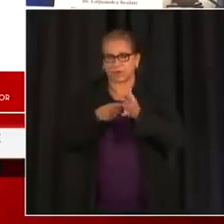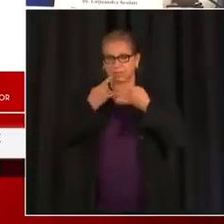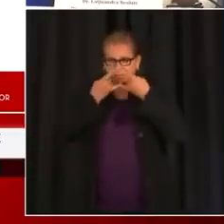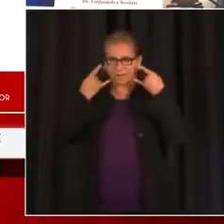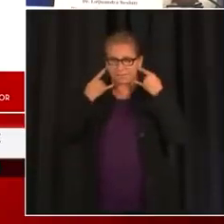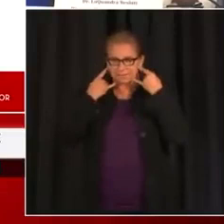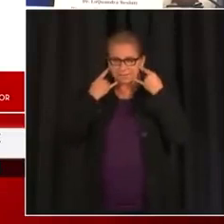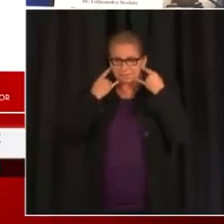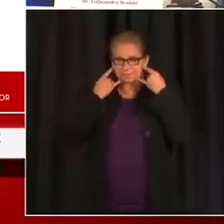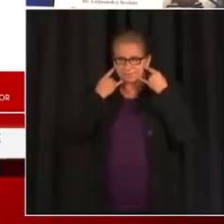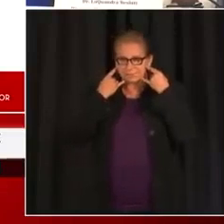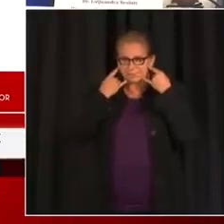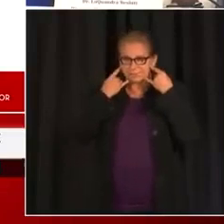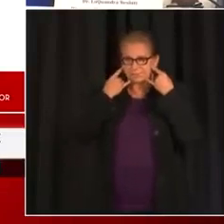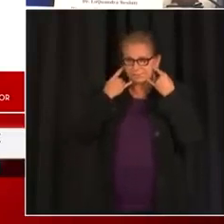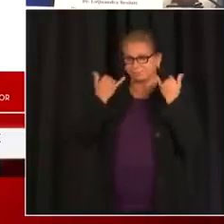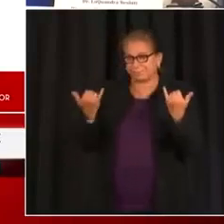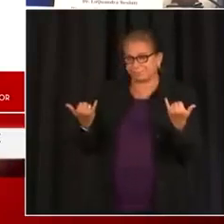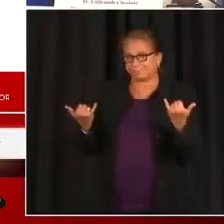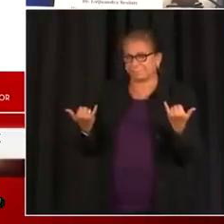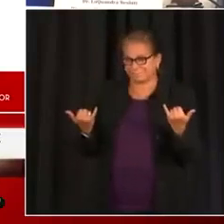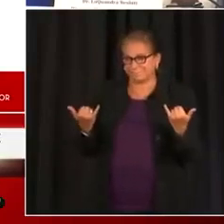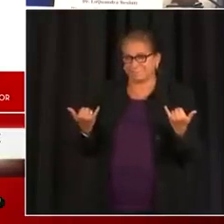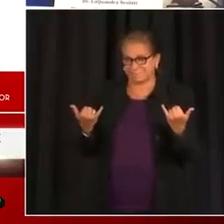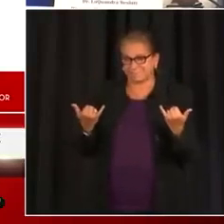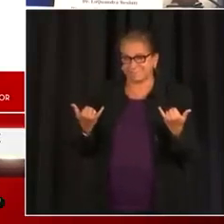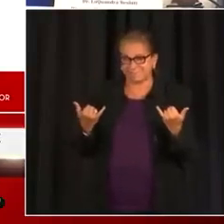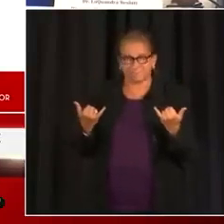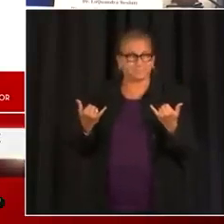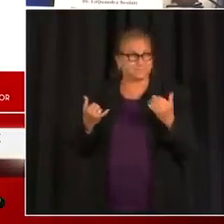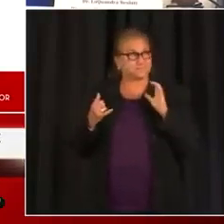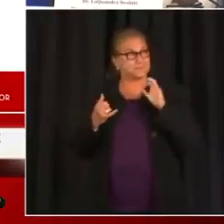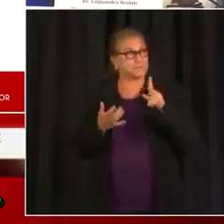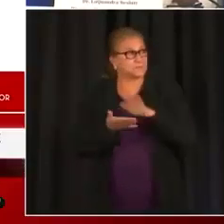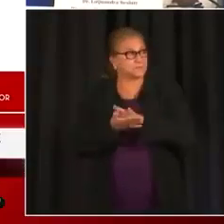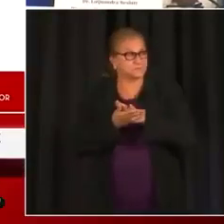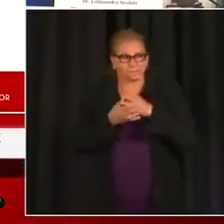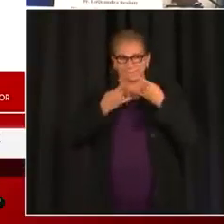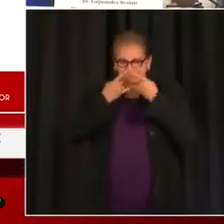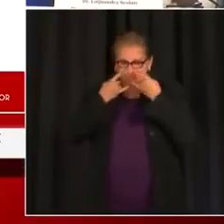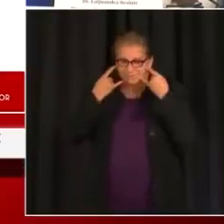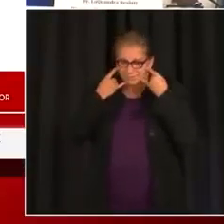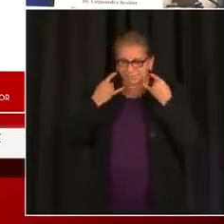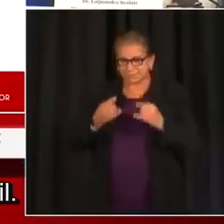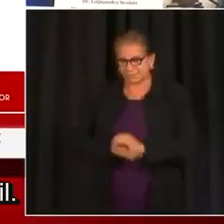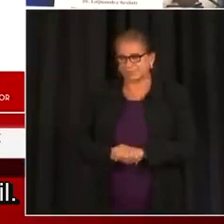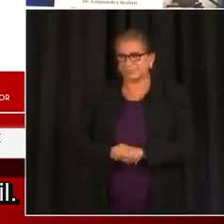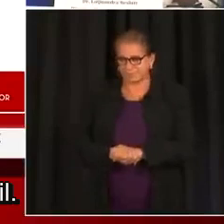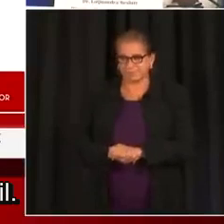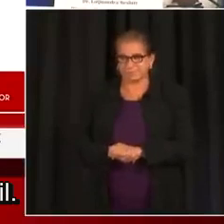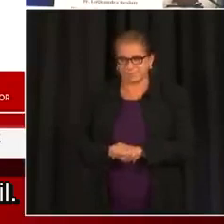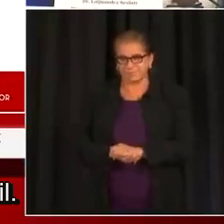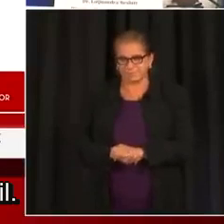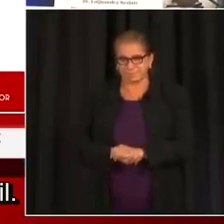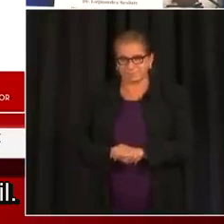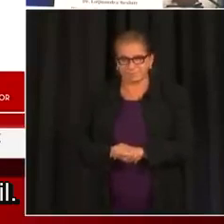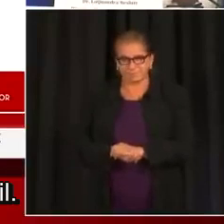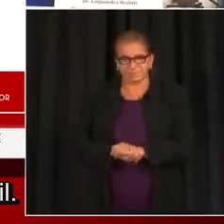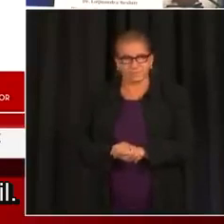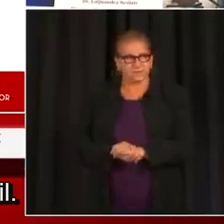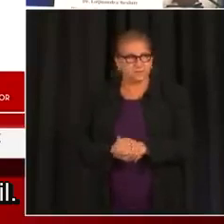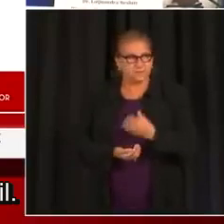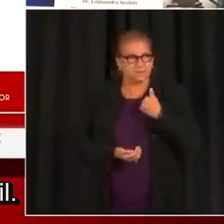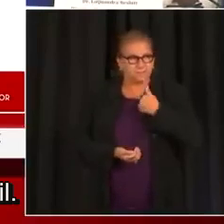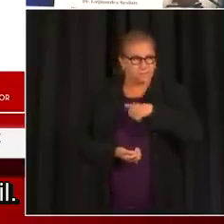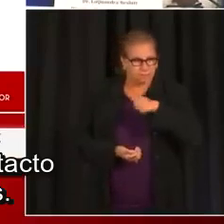Así que todas las personas que tengan dos años o más van a tener que utilizar una mascarilla en interiores y también en las escuelas y en